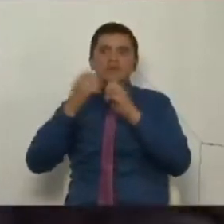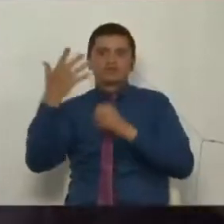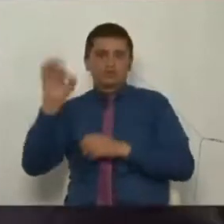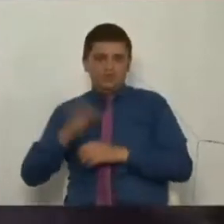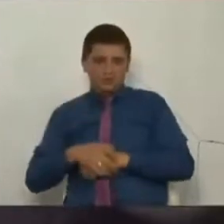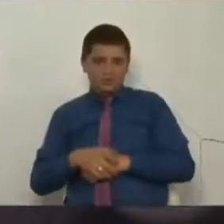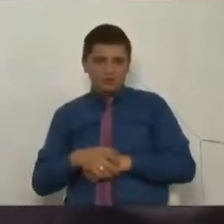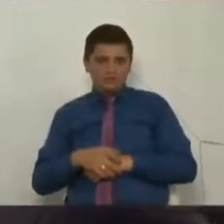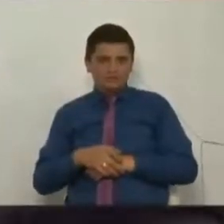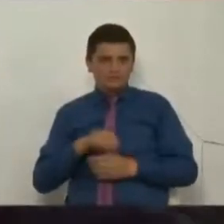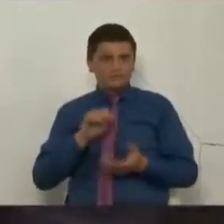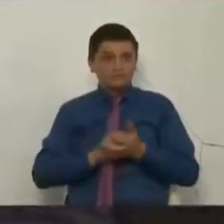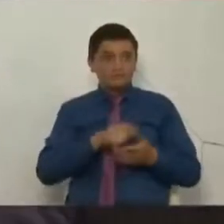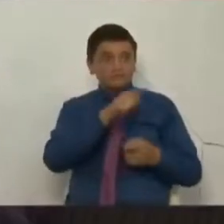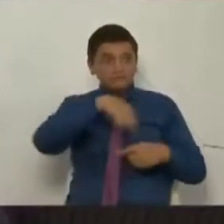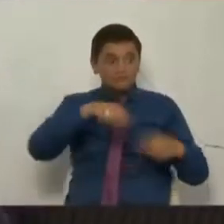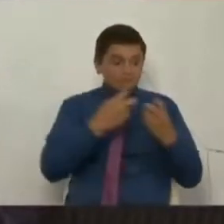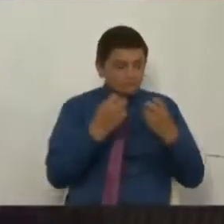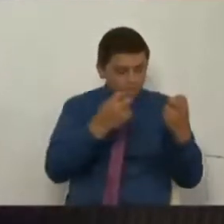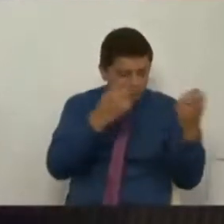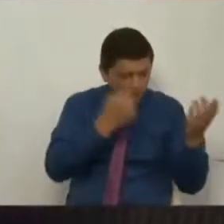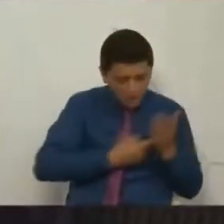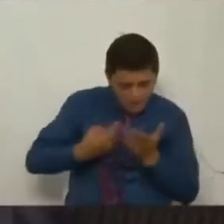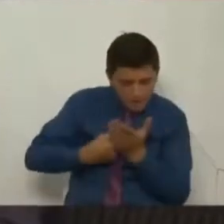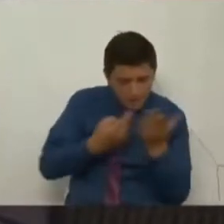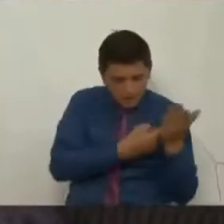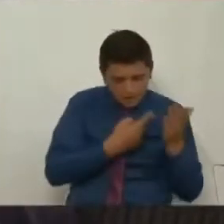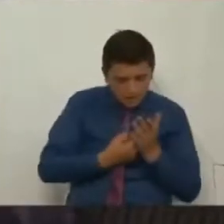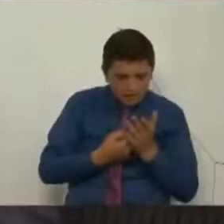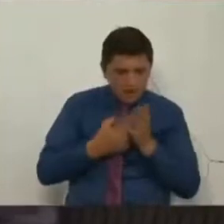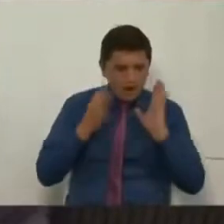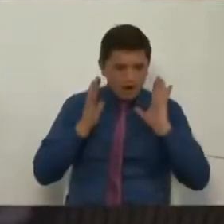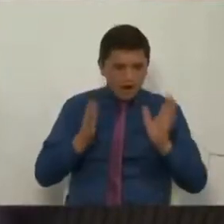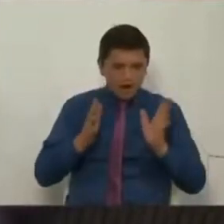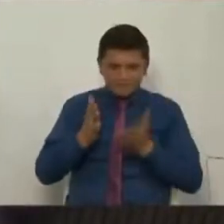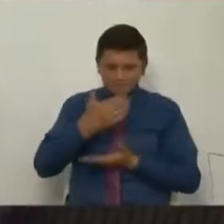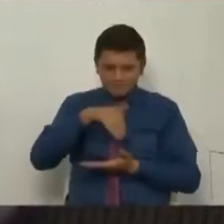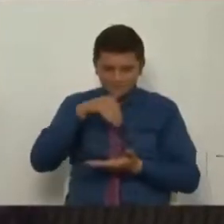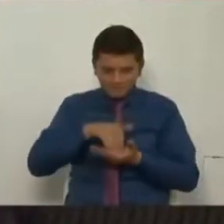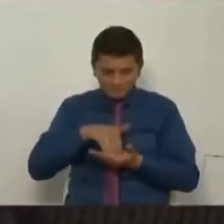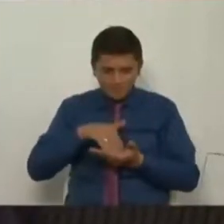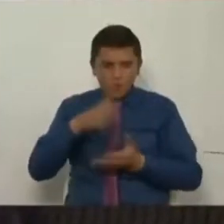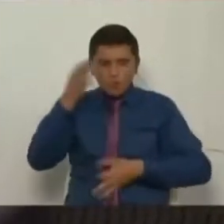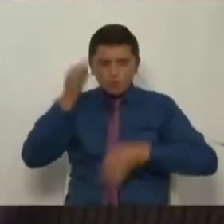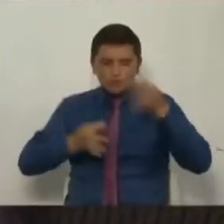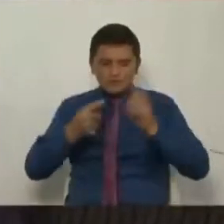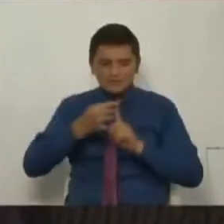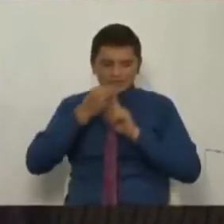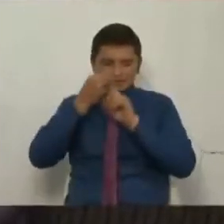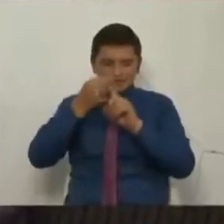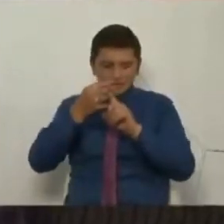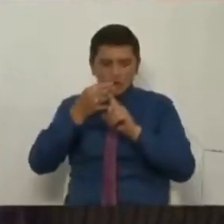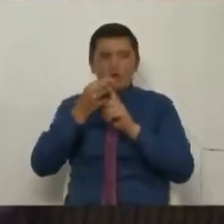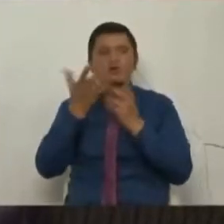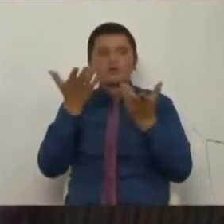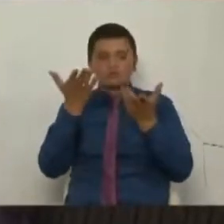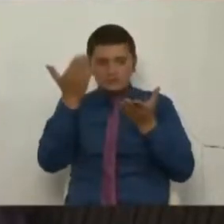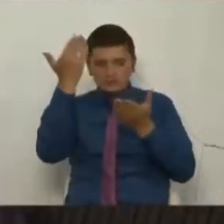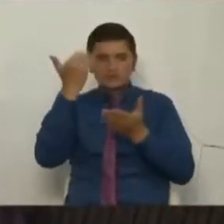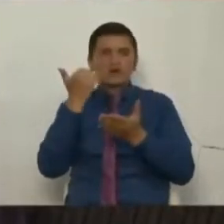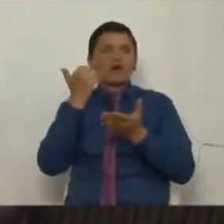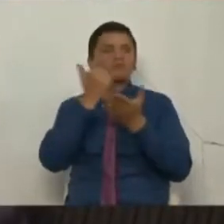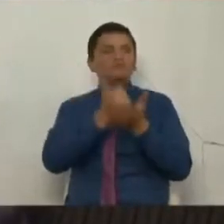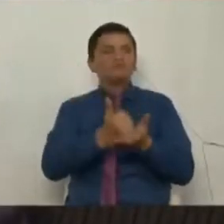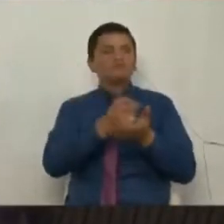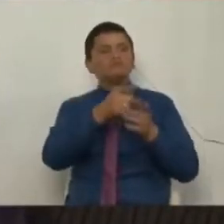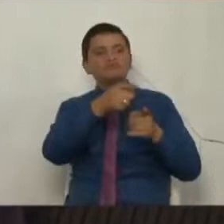Estos señores se sentaron a hablar del instrumento central de esos acuerdos, que era la Justicia Especial que permitía darle un